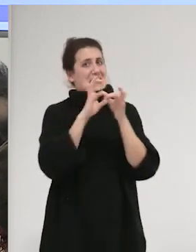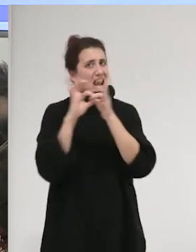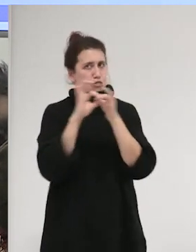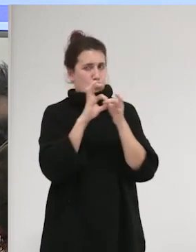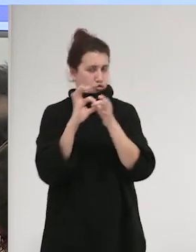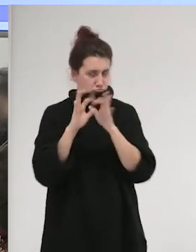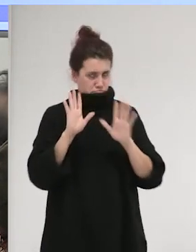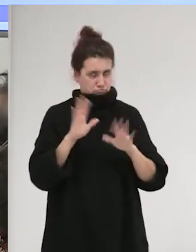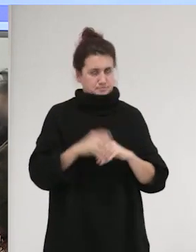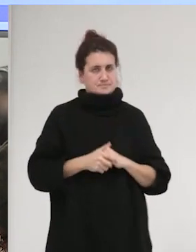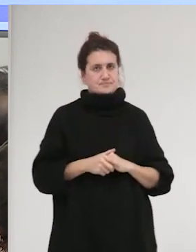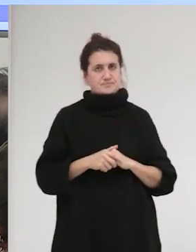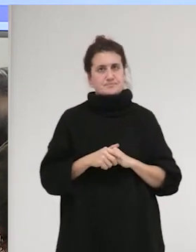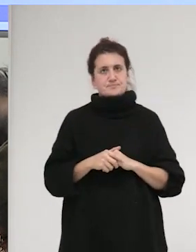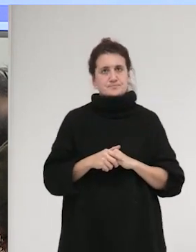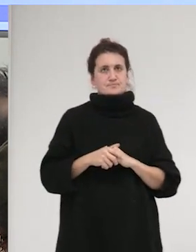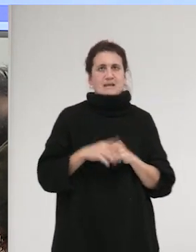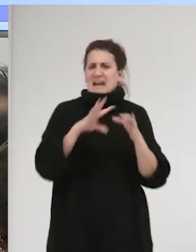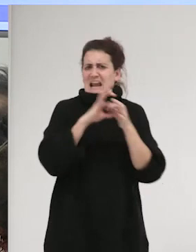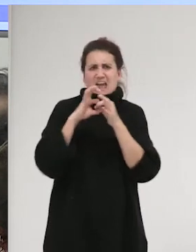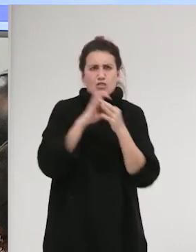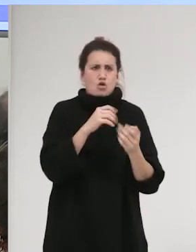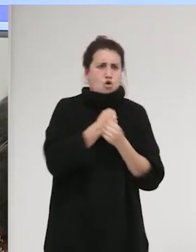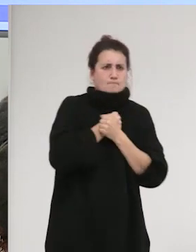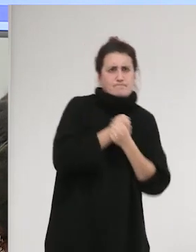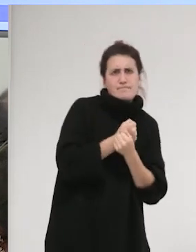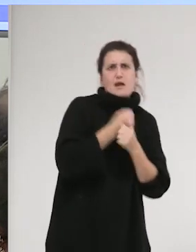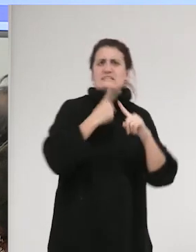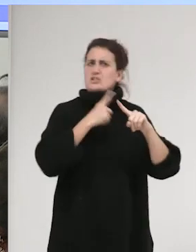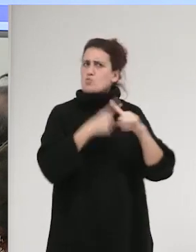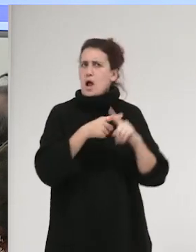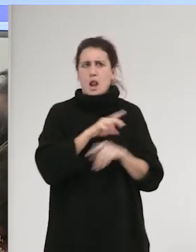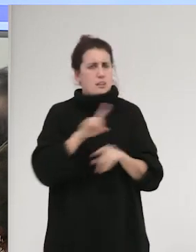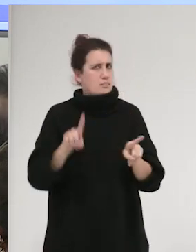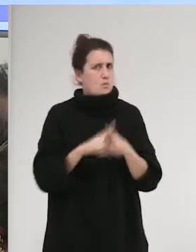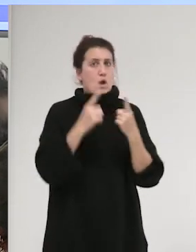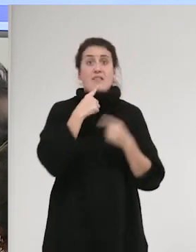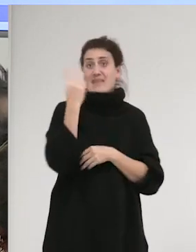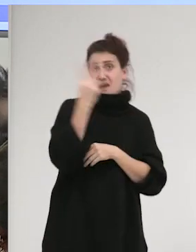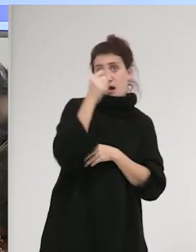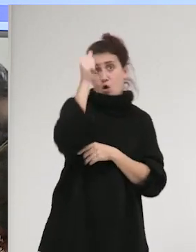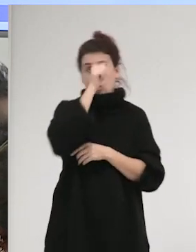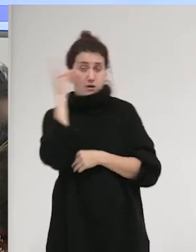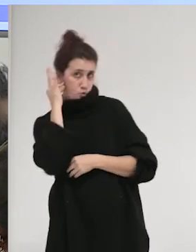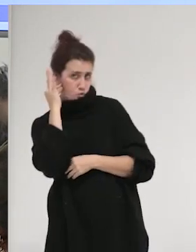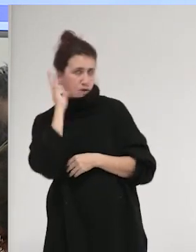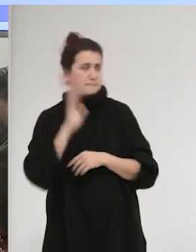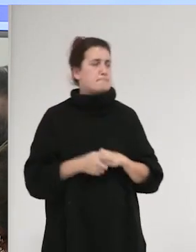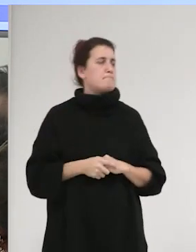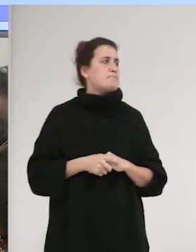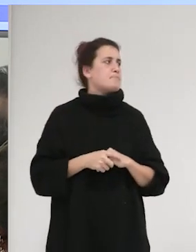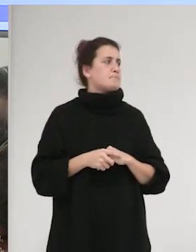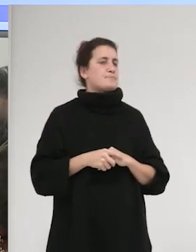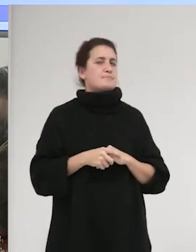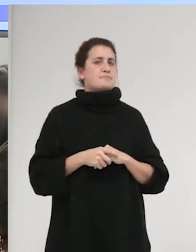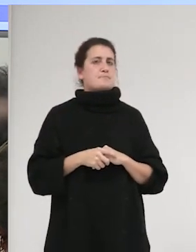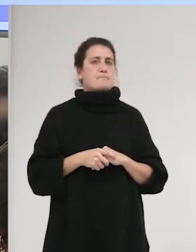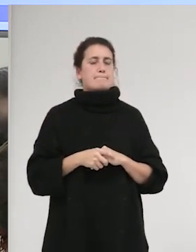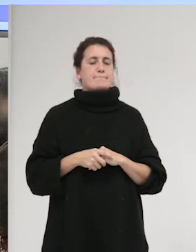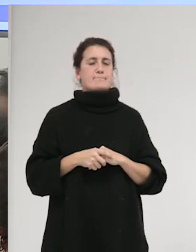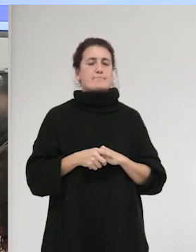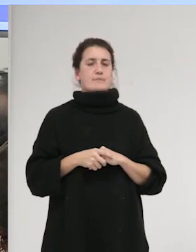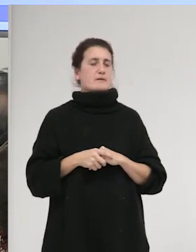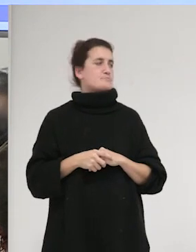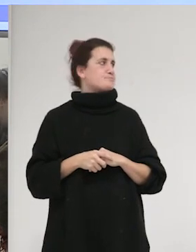en cualquier sentido, afectiva, sexual, entre esos dos géneros masculino y femenino.